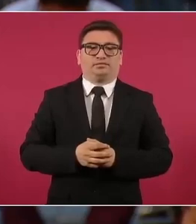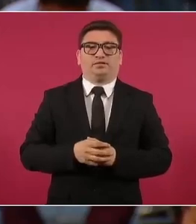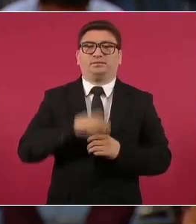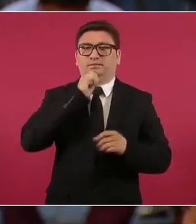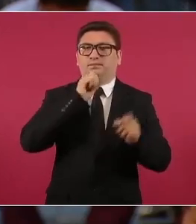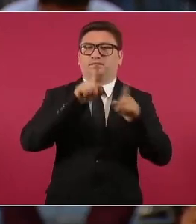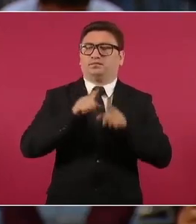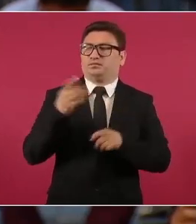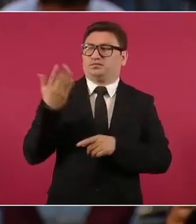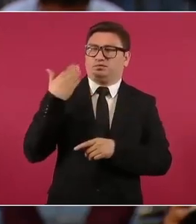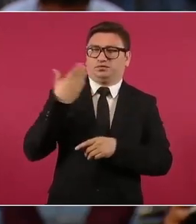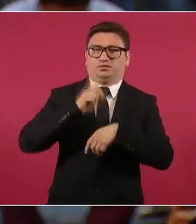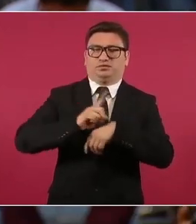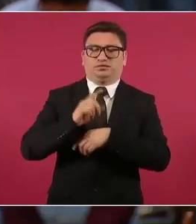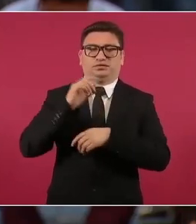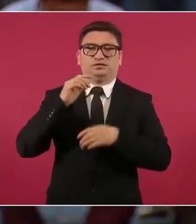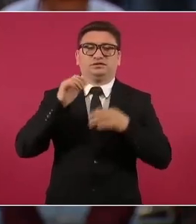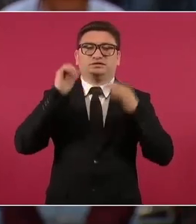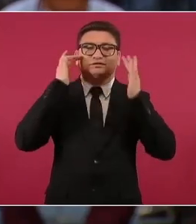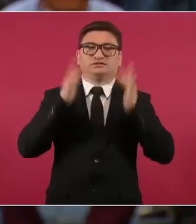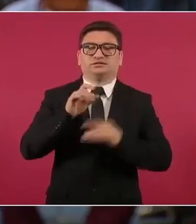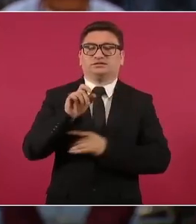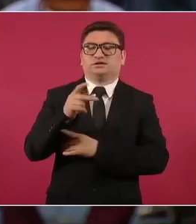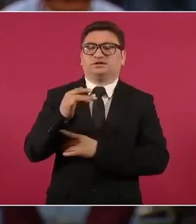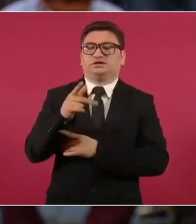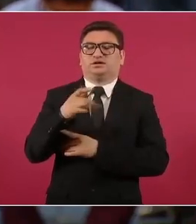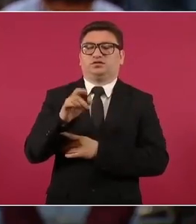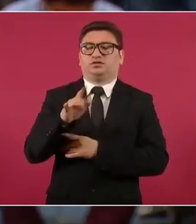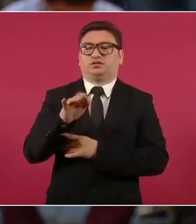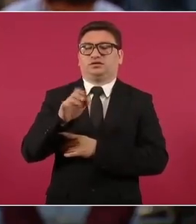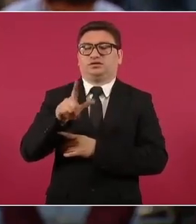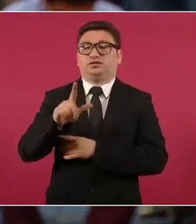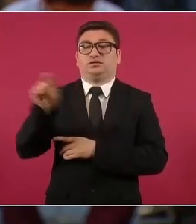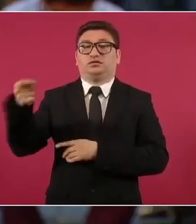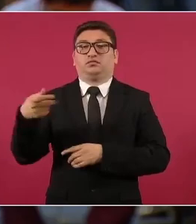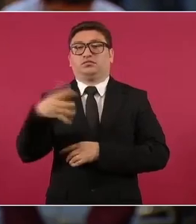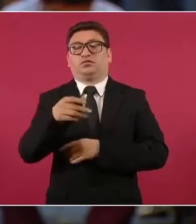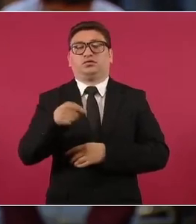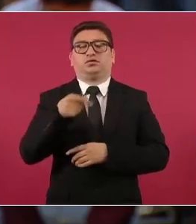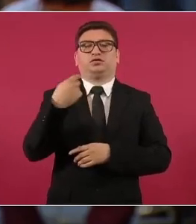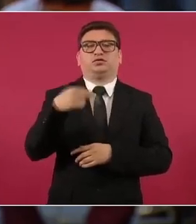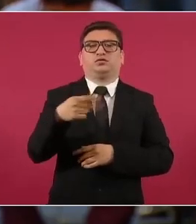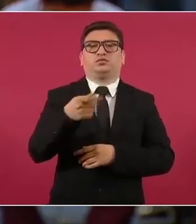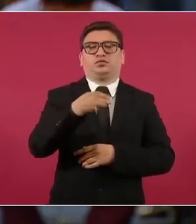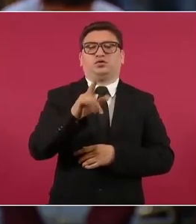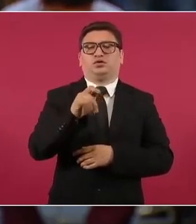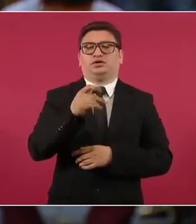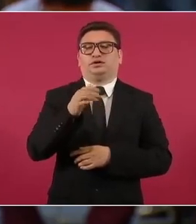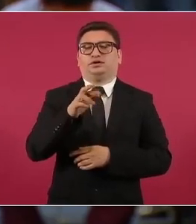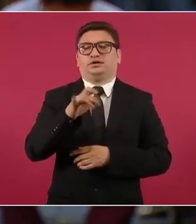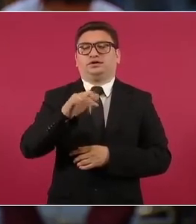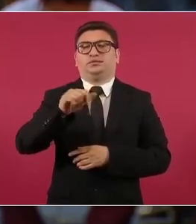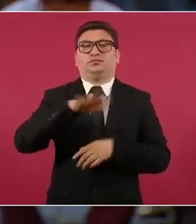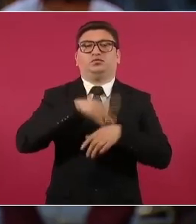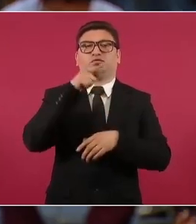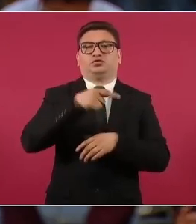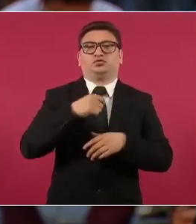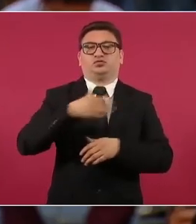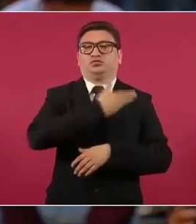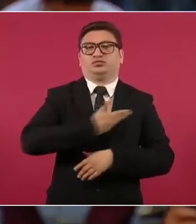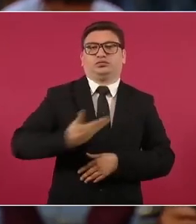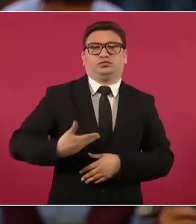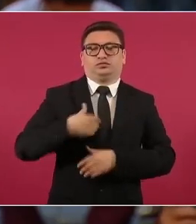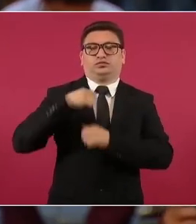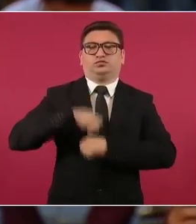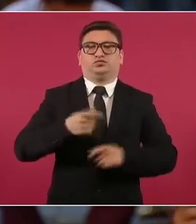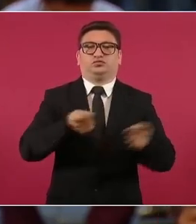Hace algunos días Santiago Crilo acusó a usted de ser la oligarquía, porque usted es el presidente y tiene el poder. Resulta singular